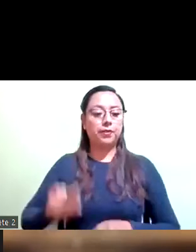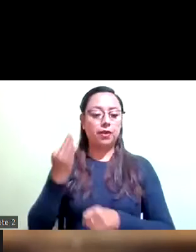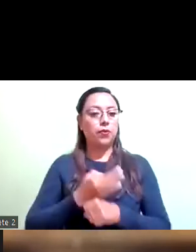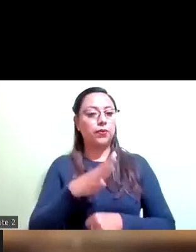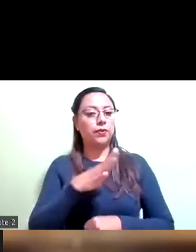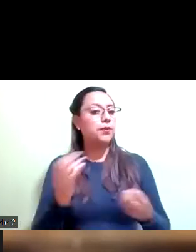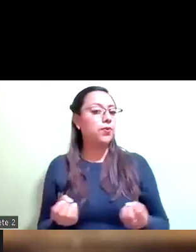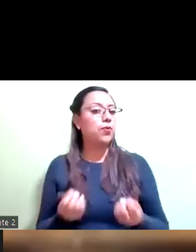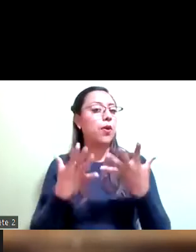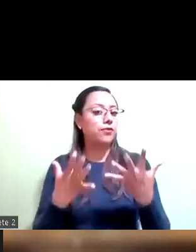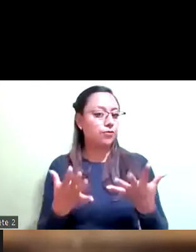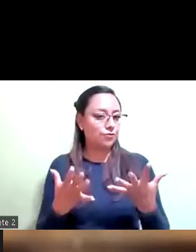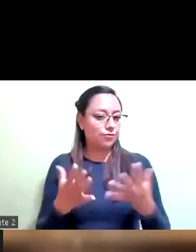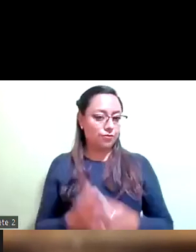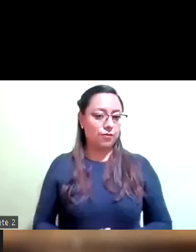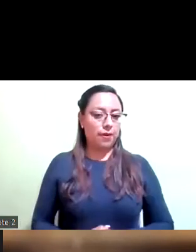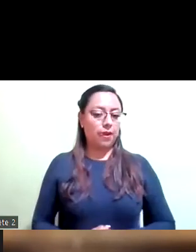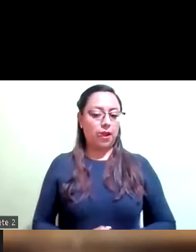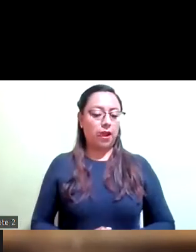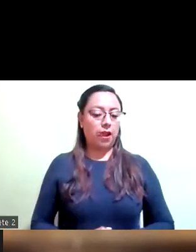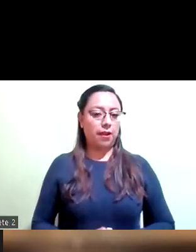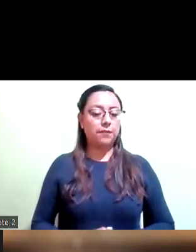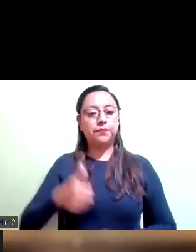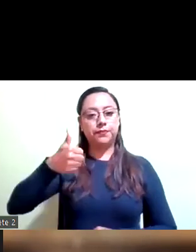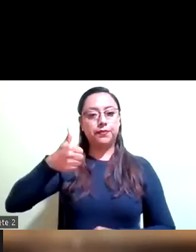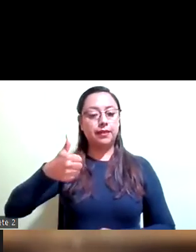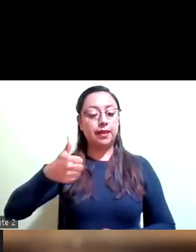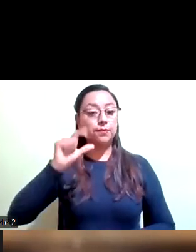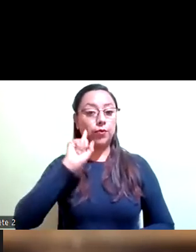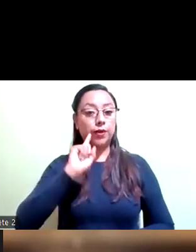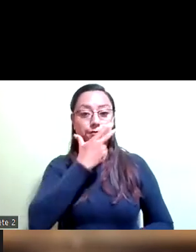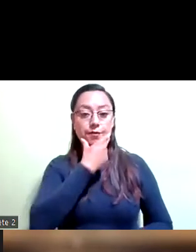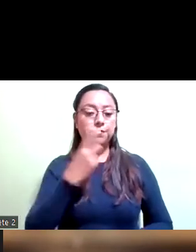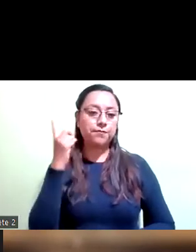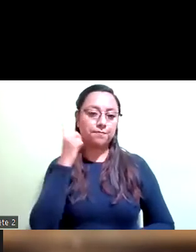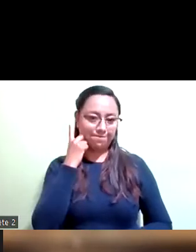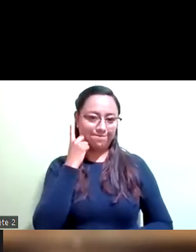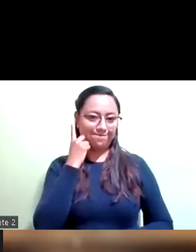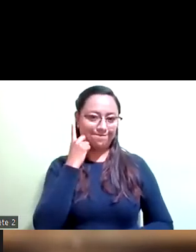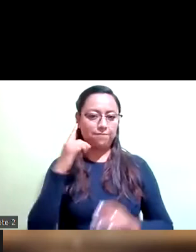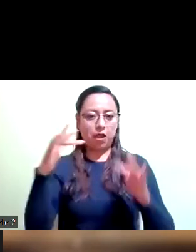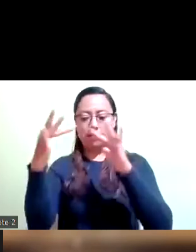de seis diputadas y diputados. Hay quórum.